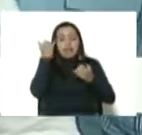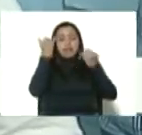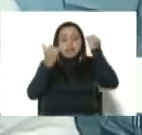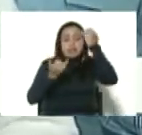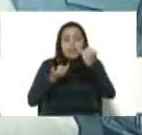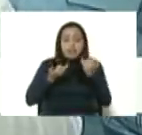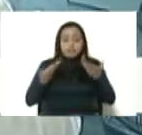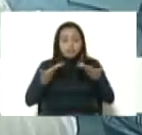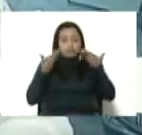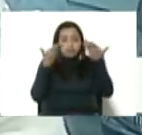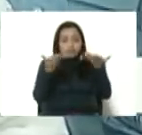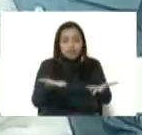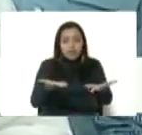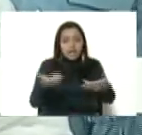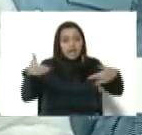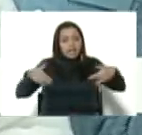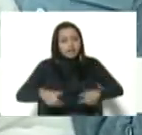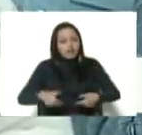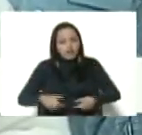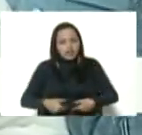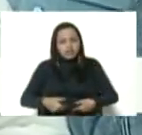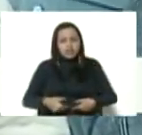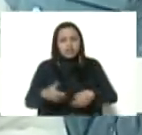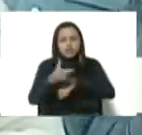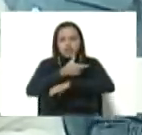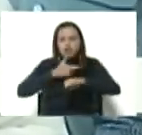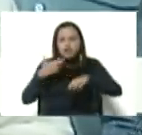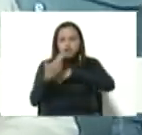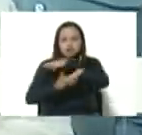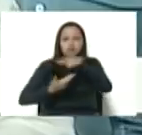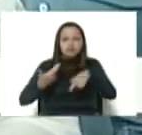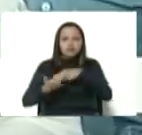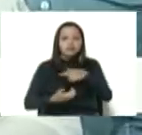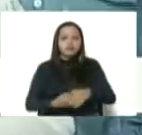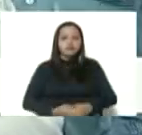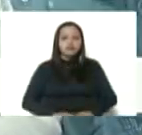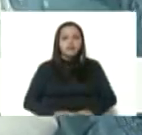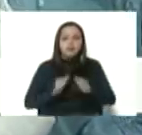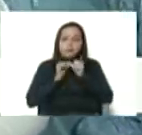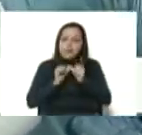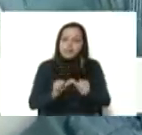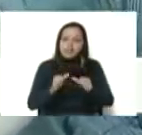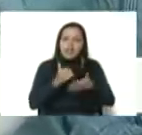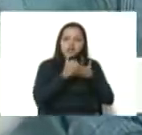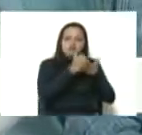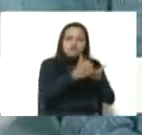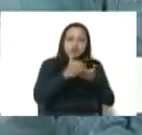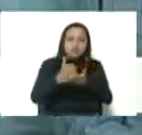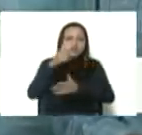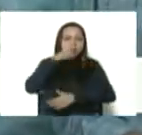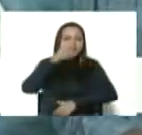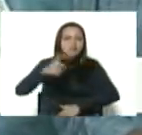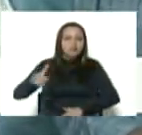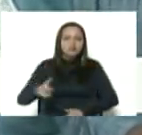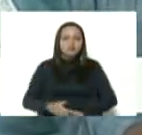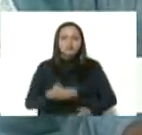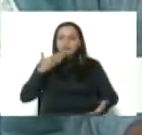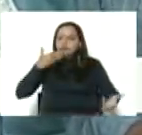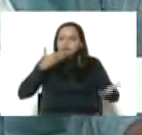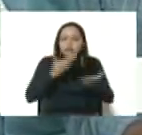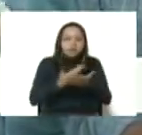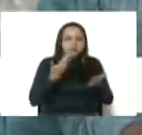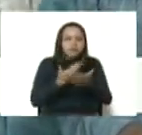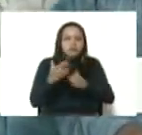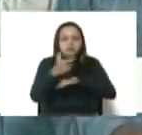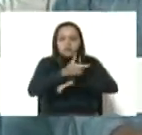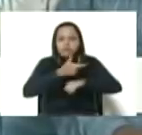garantizar el esfuerzo de este gobierno revolucionario para seguir beneficiando a nuestro pueblo. Agradecida con